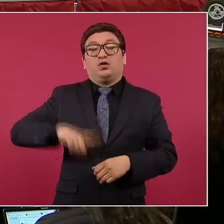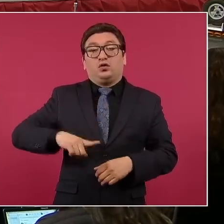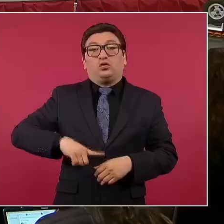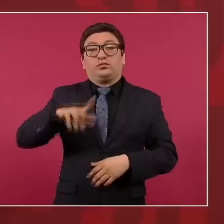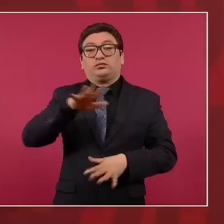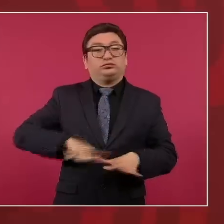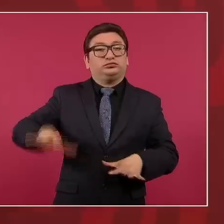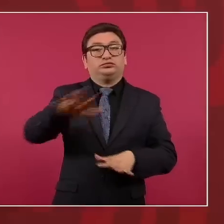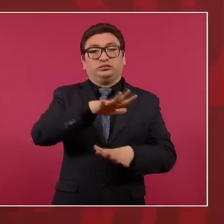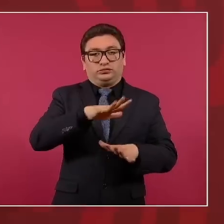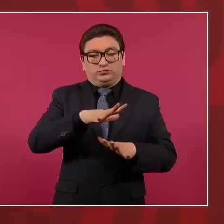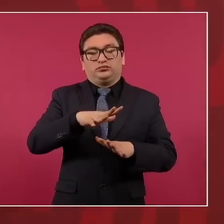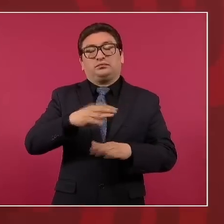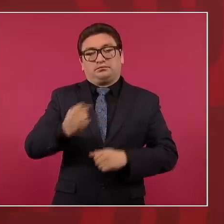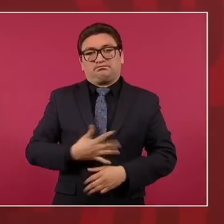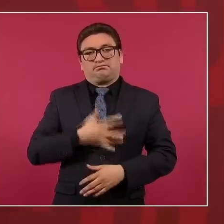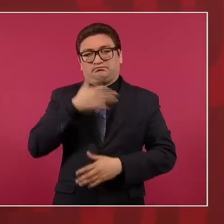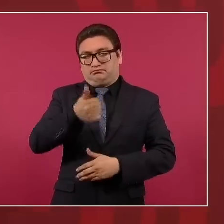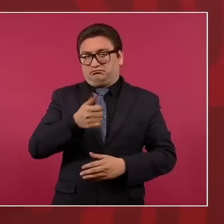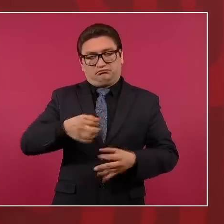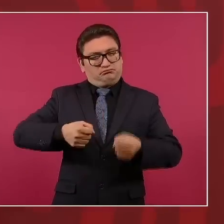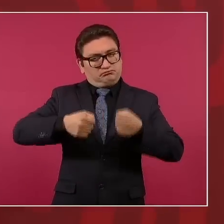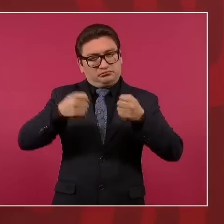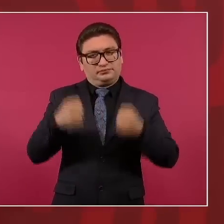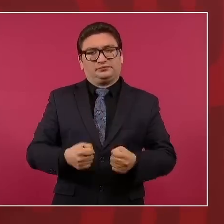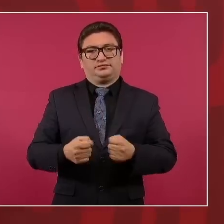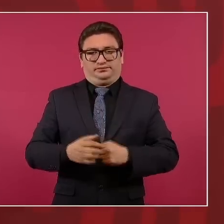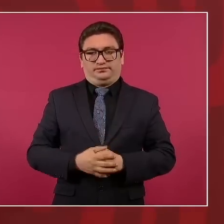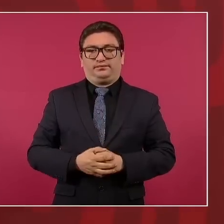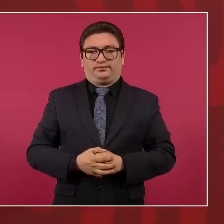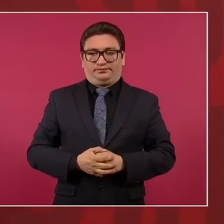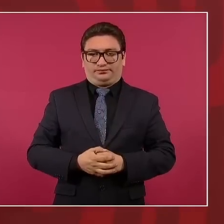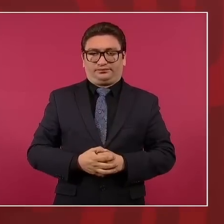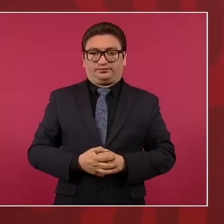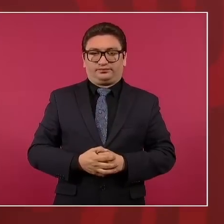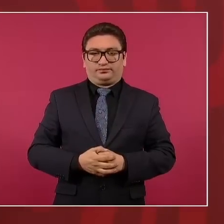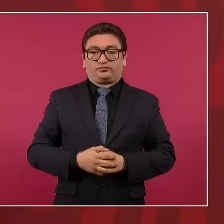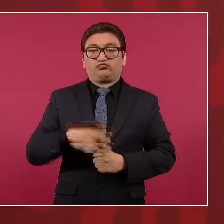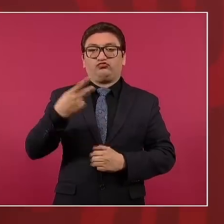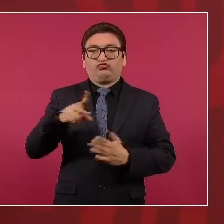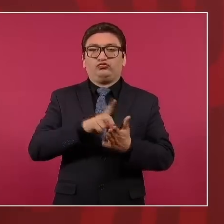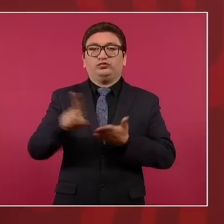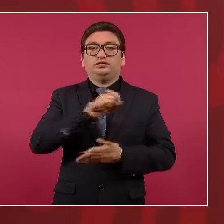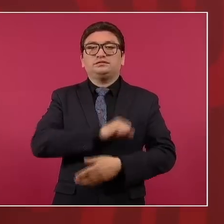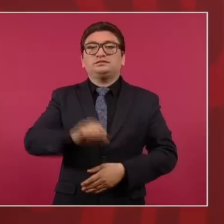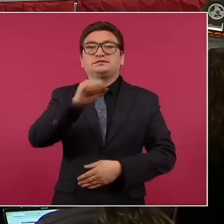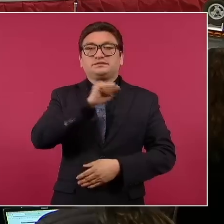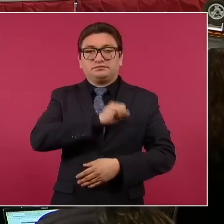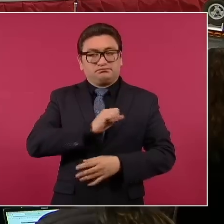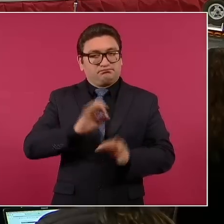va a garantizar el derecho a la salud